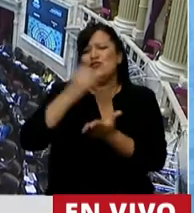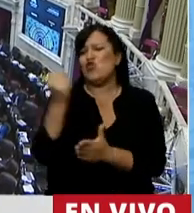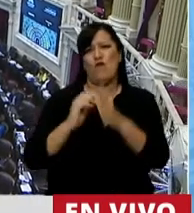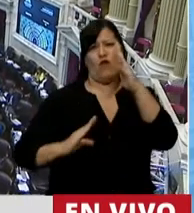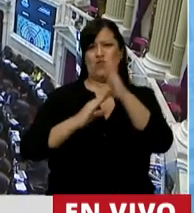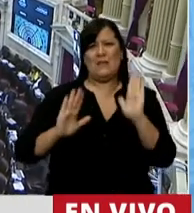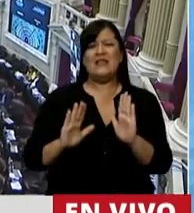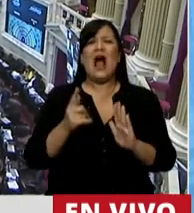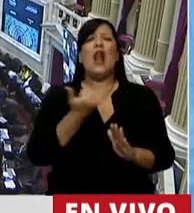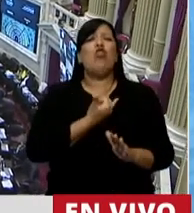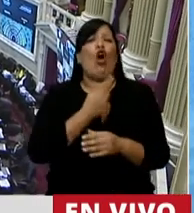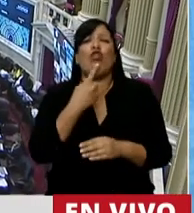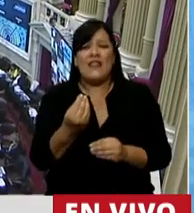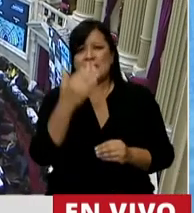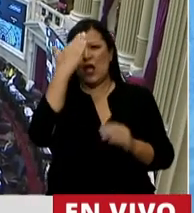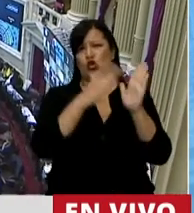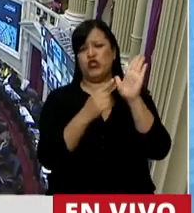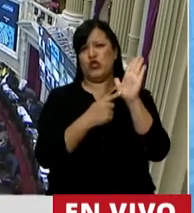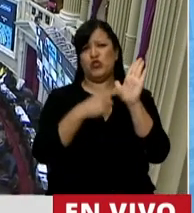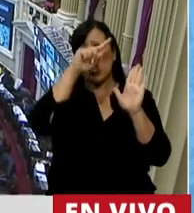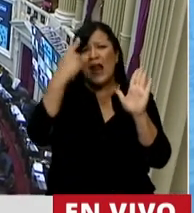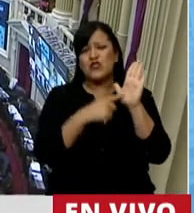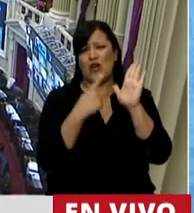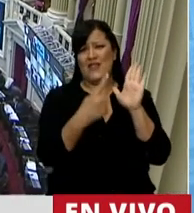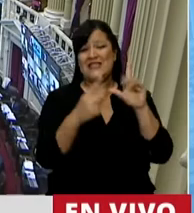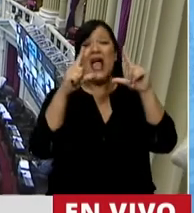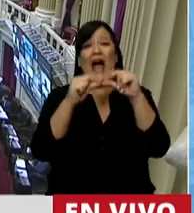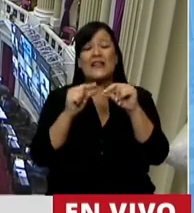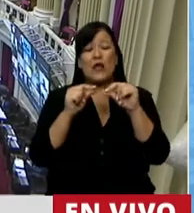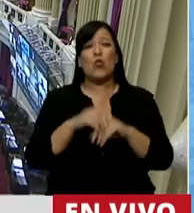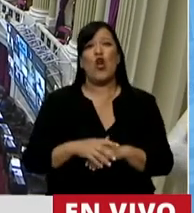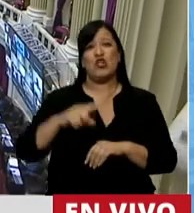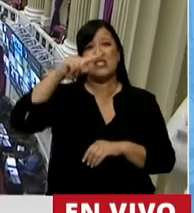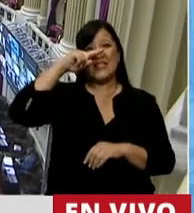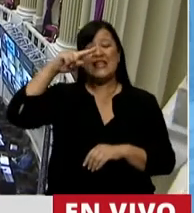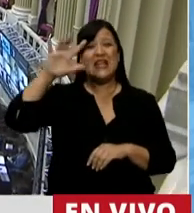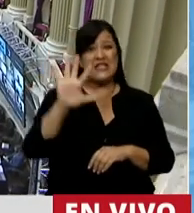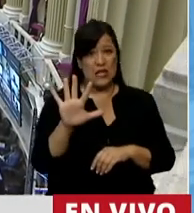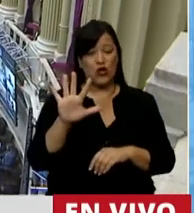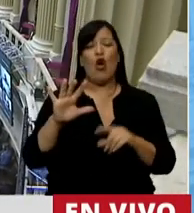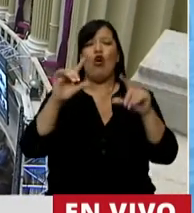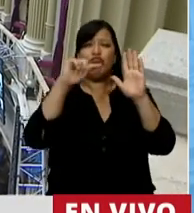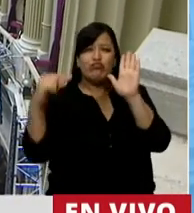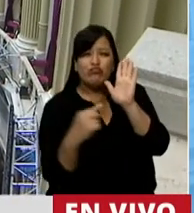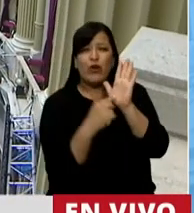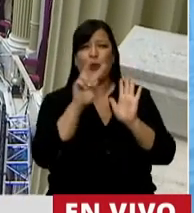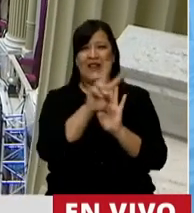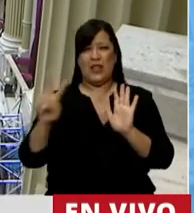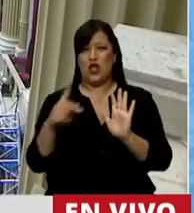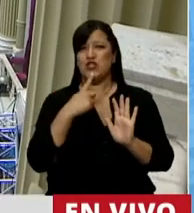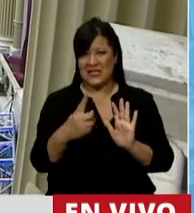expresado en nuestra Constitución Nacional en el artículo 75, inciso 22,